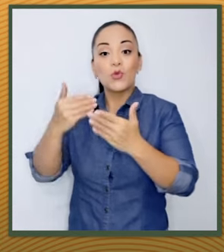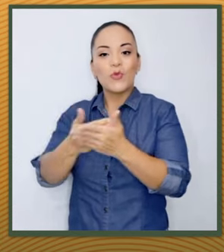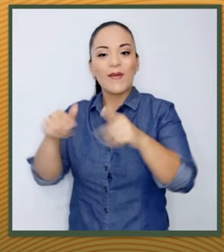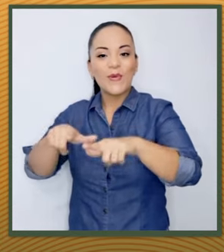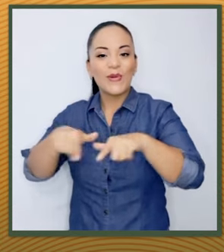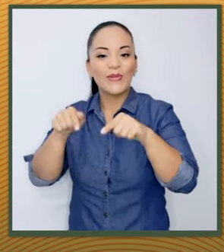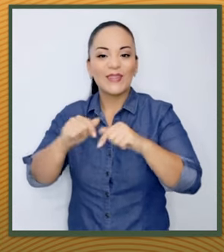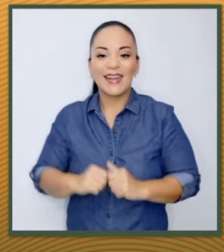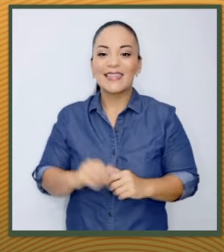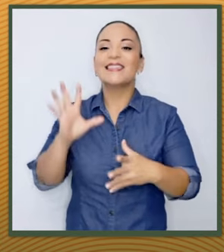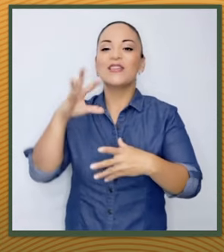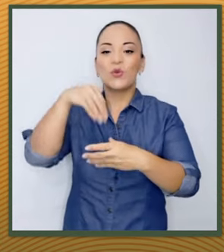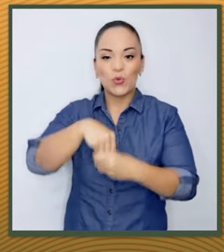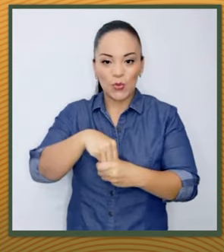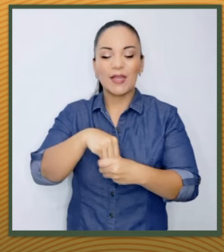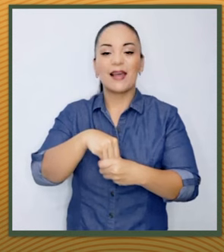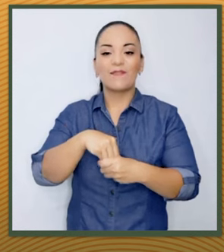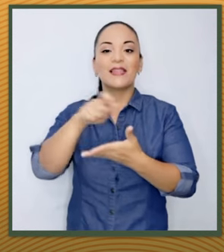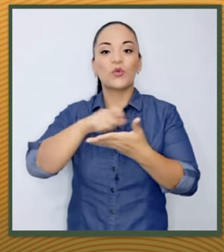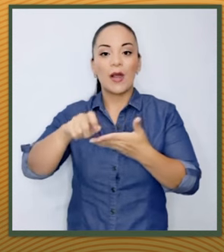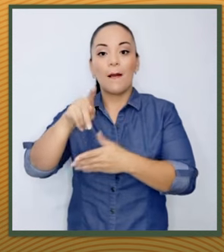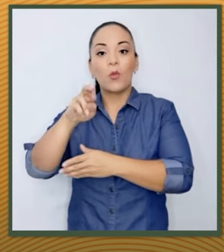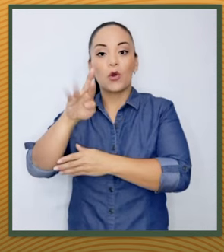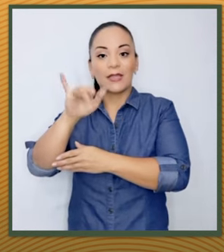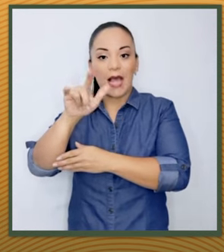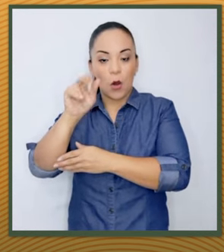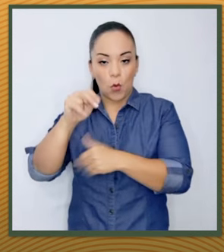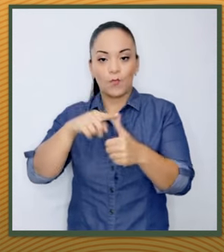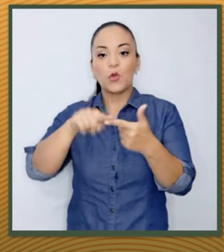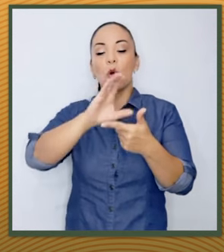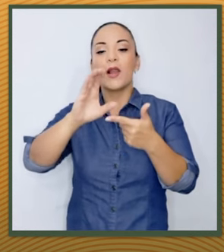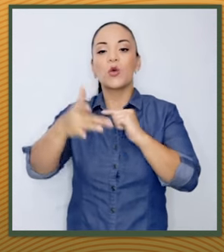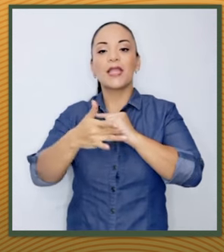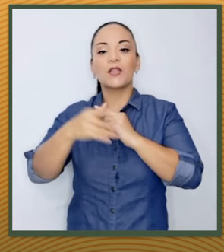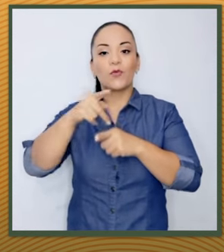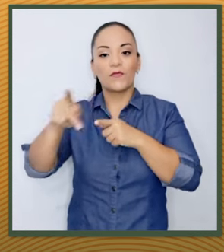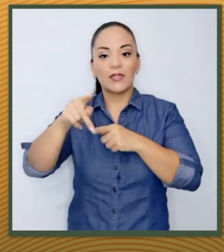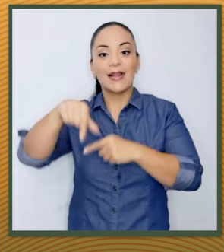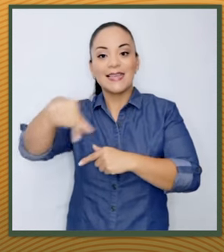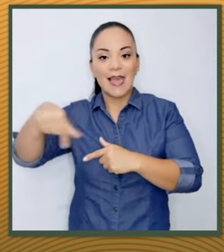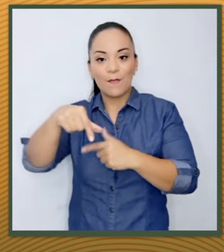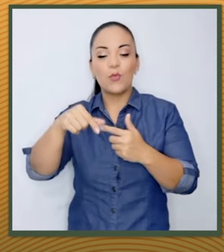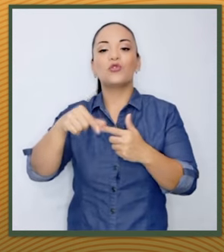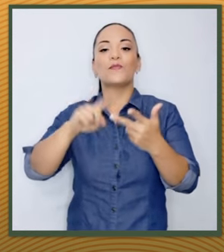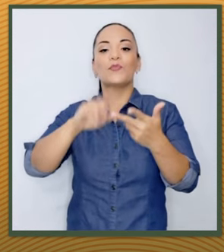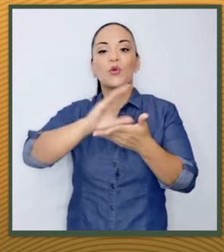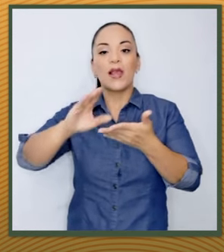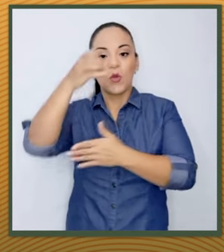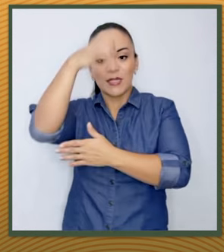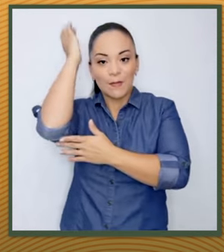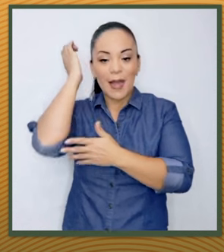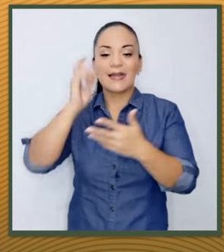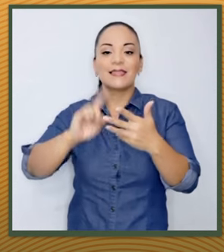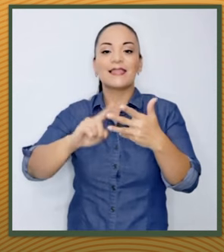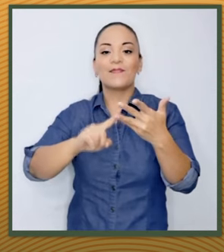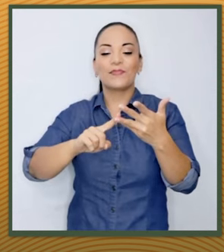nuevas instalaciones incluirán la escuela Portalón, el Colegio Técnico Profesional de Quepos, el Liceo de